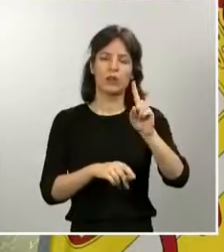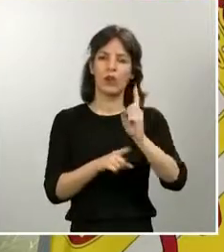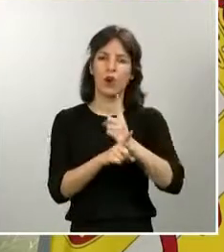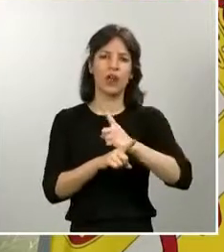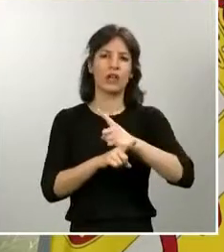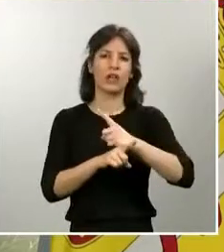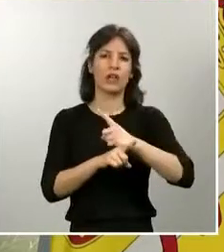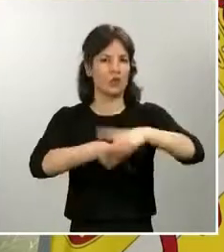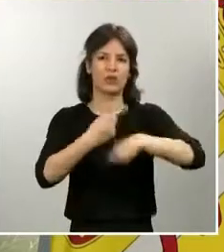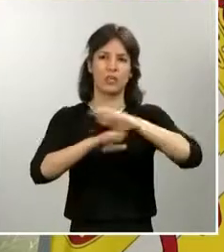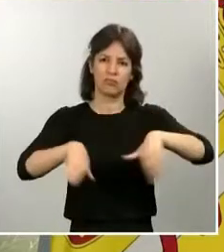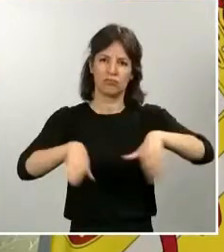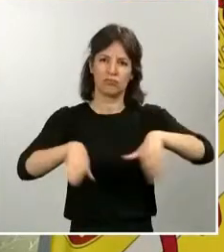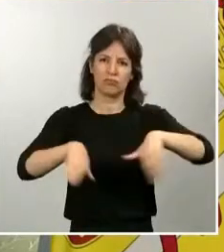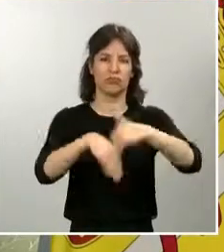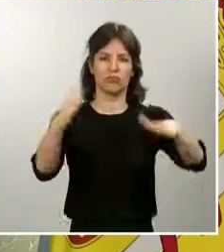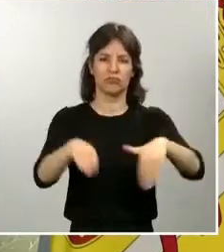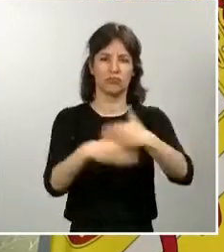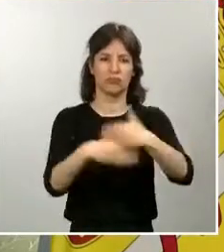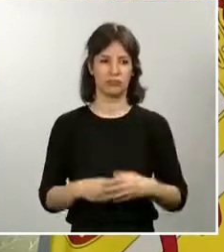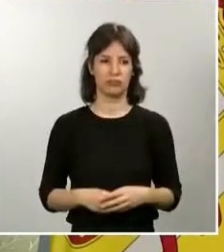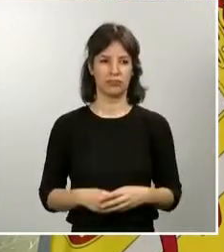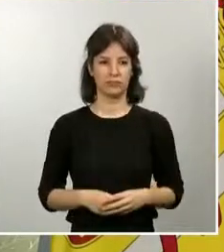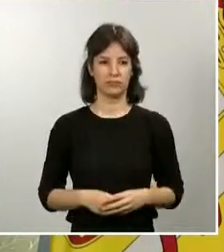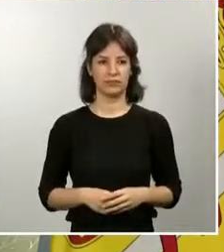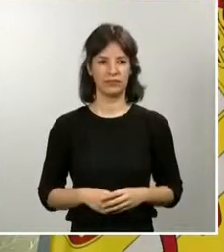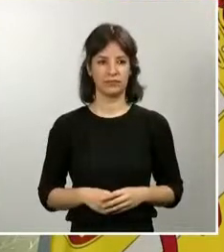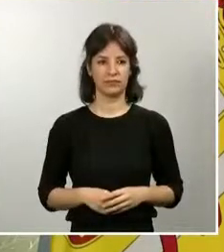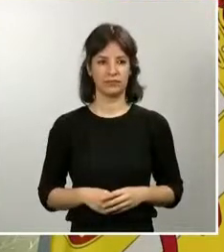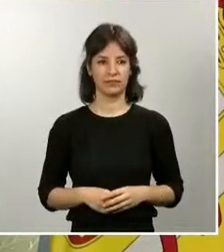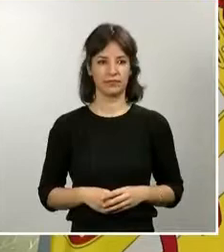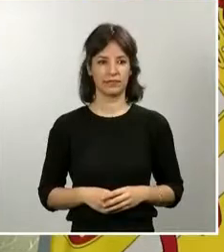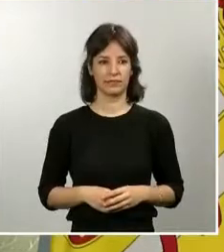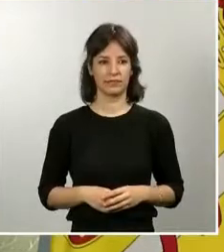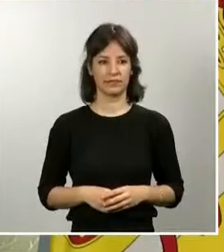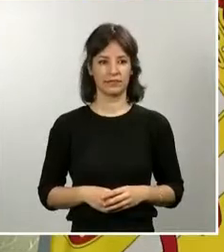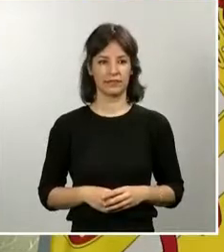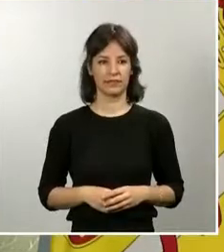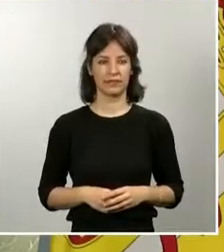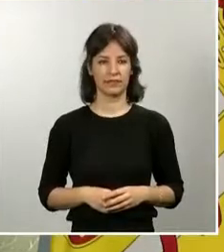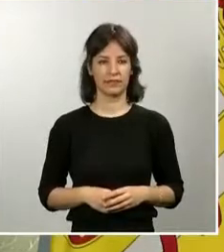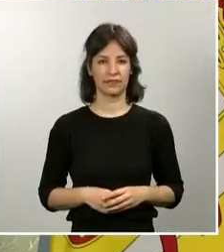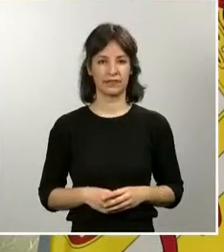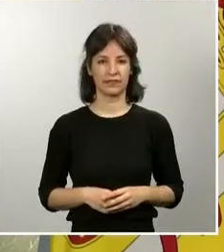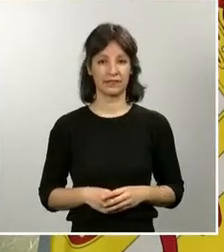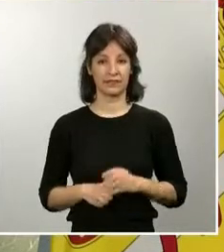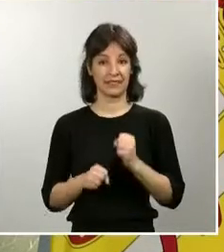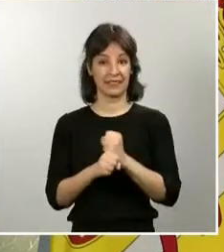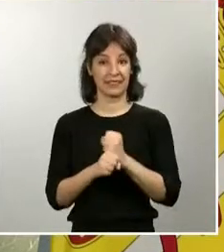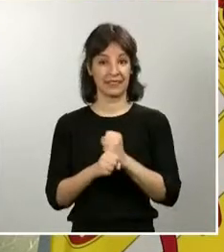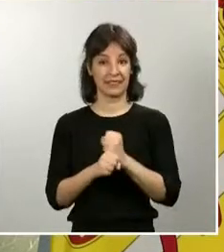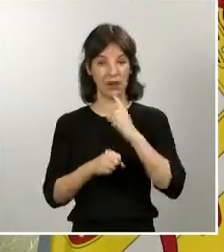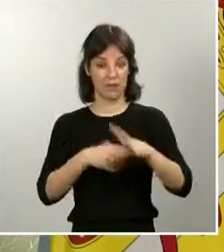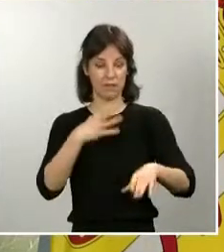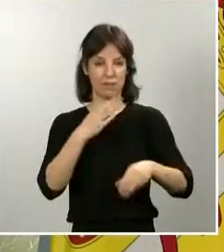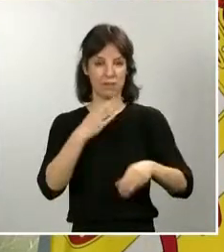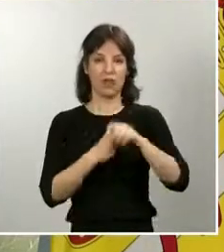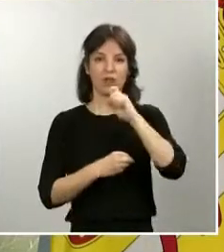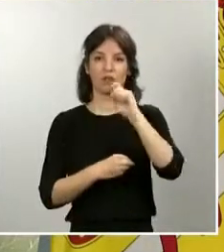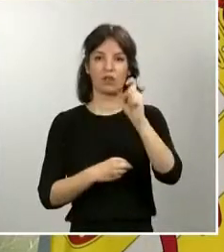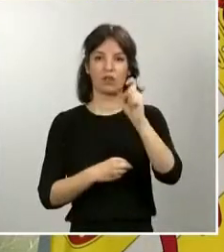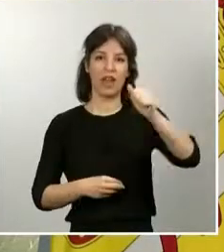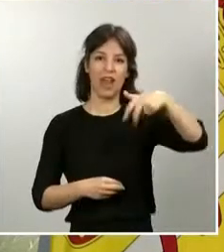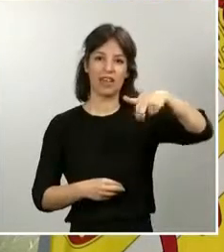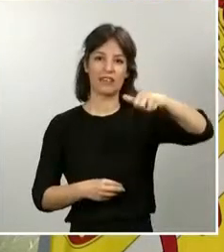Esta labor complementa el magnífico trabajo que entidades y organismos como la Fundación ANAR, de ayuda a niños y